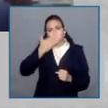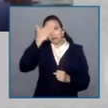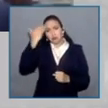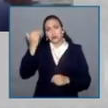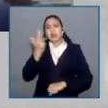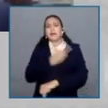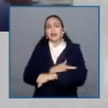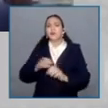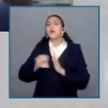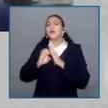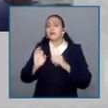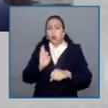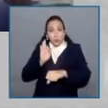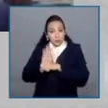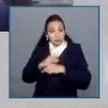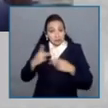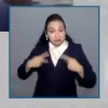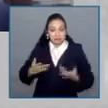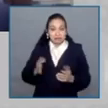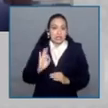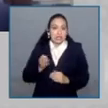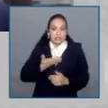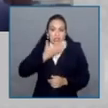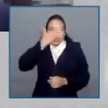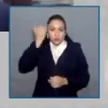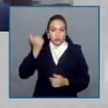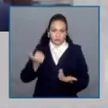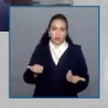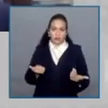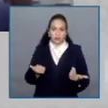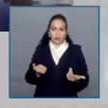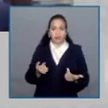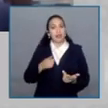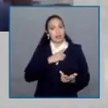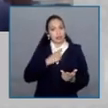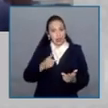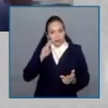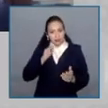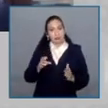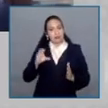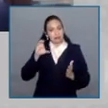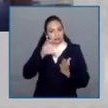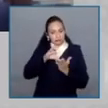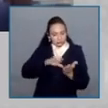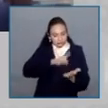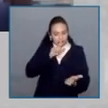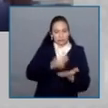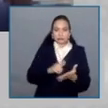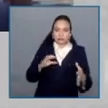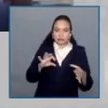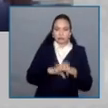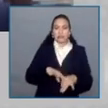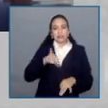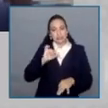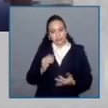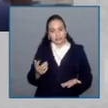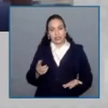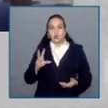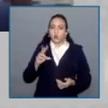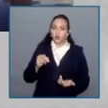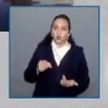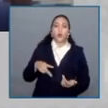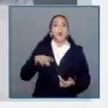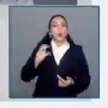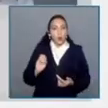y que tiene implicaciones con constitucional y después ya no digamos con cada una de las materias que exige